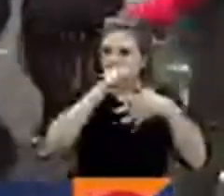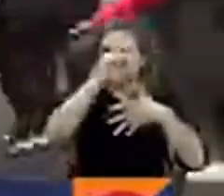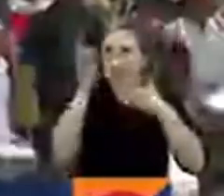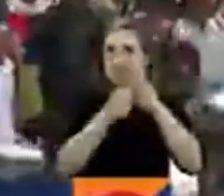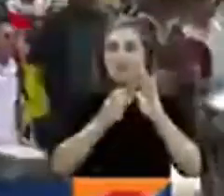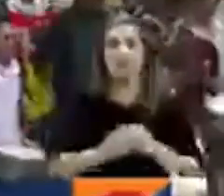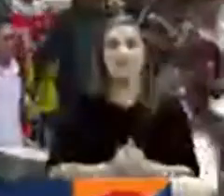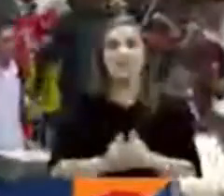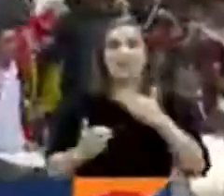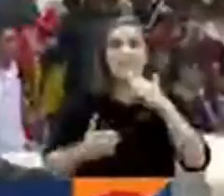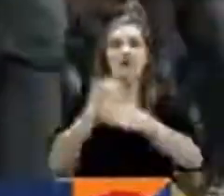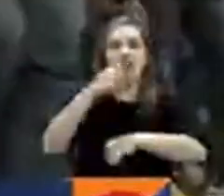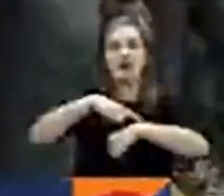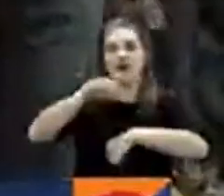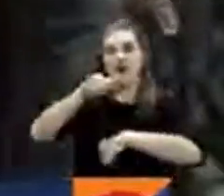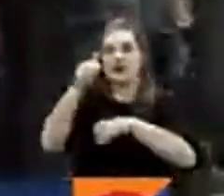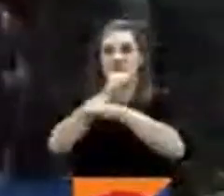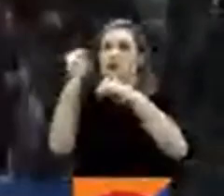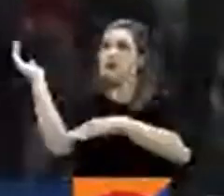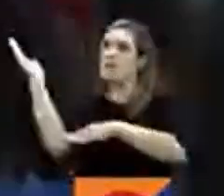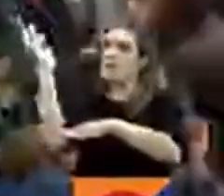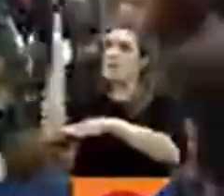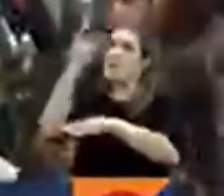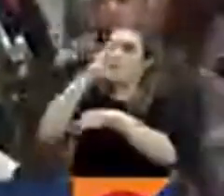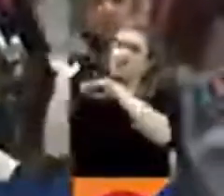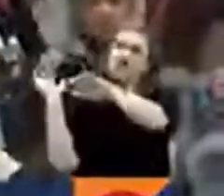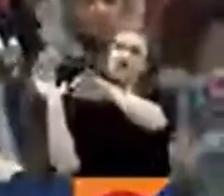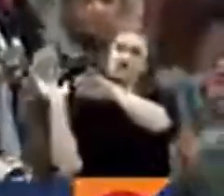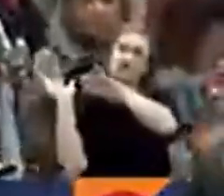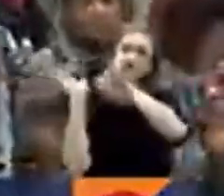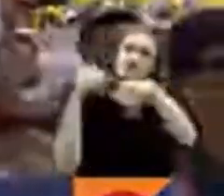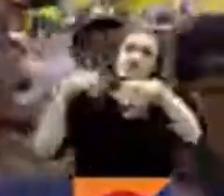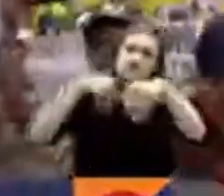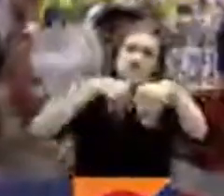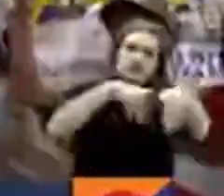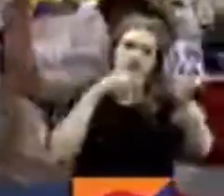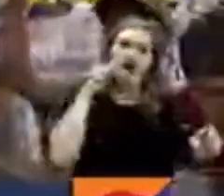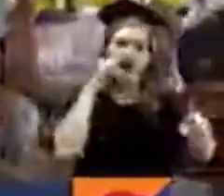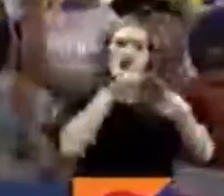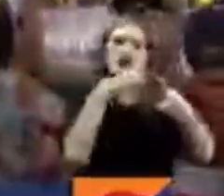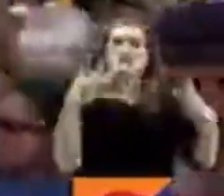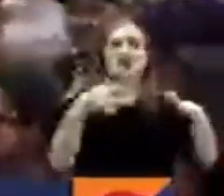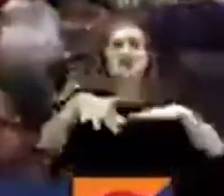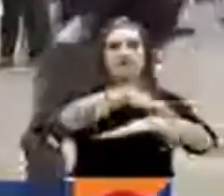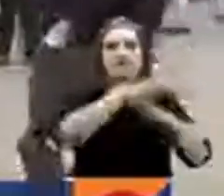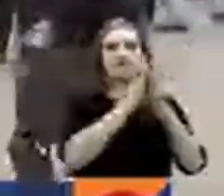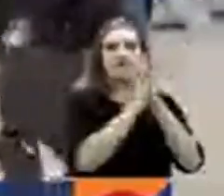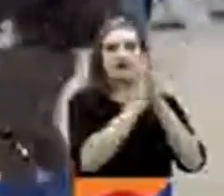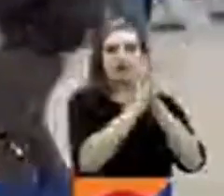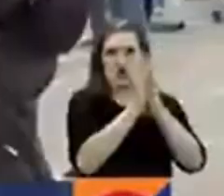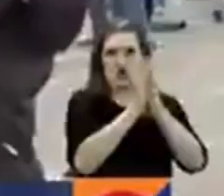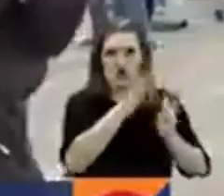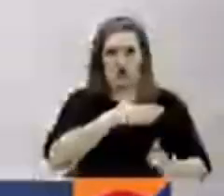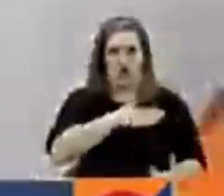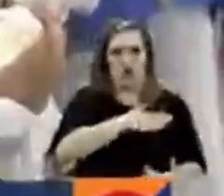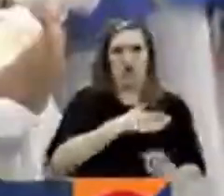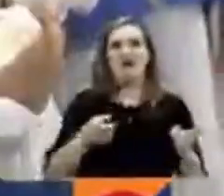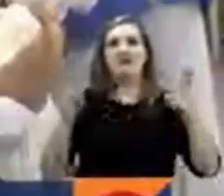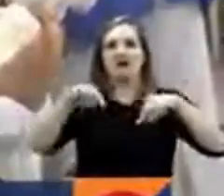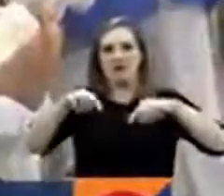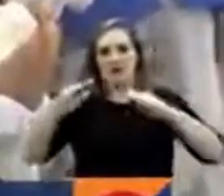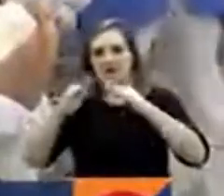iniciaron a las 10 de la mañana y avanzaron por el centro de la ciudad hacia la plaza de Bolívar y el palacio. Preparamos una crónica de la jornada.